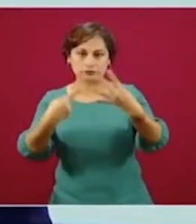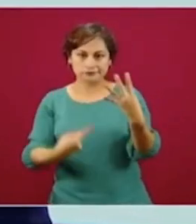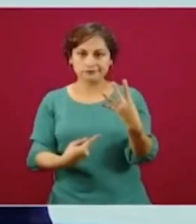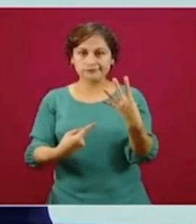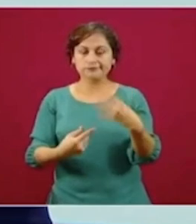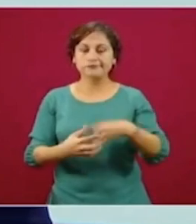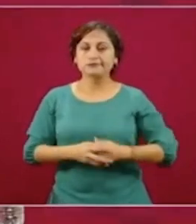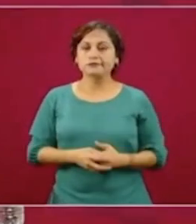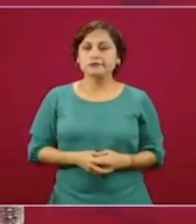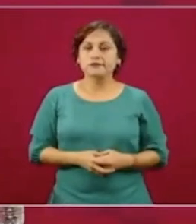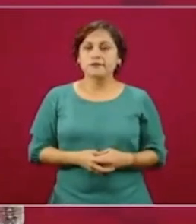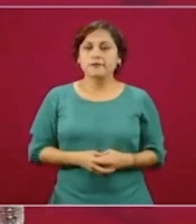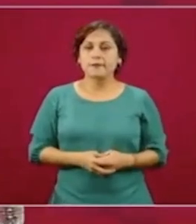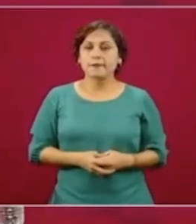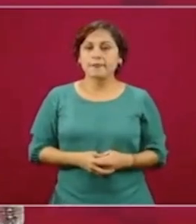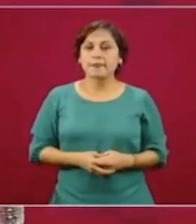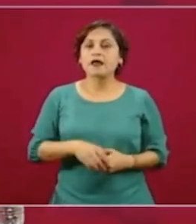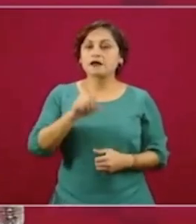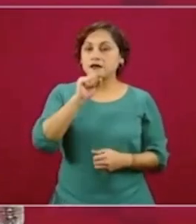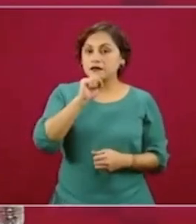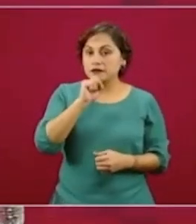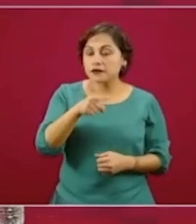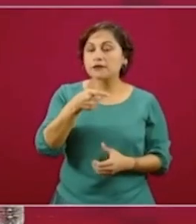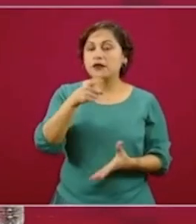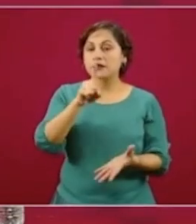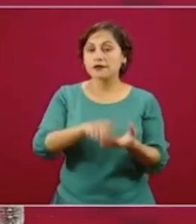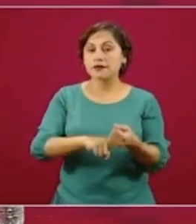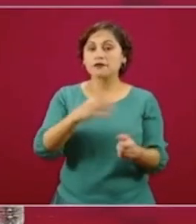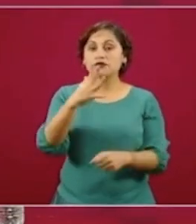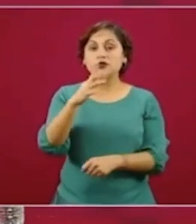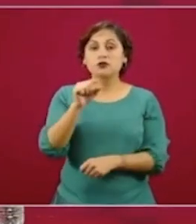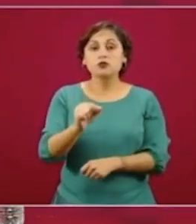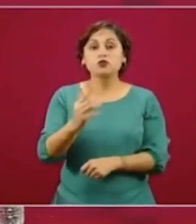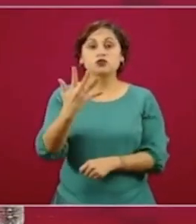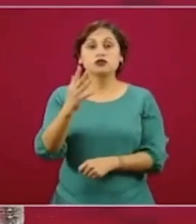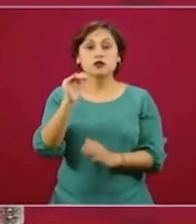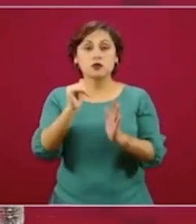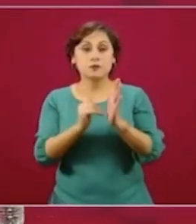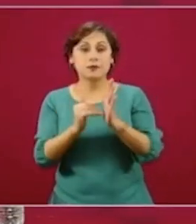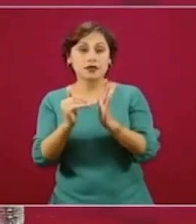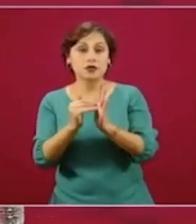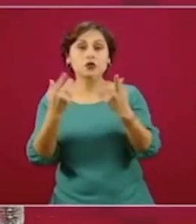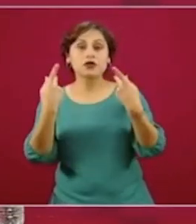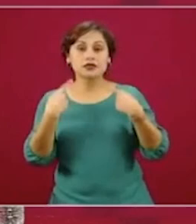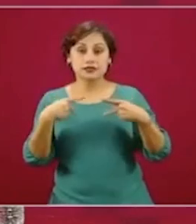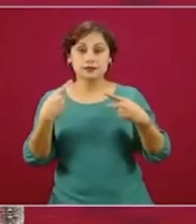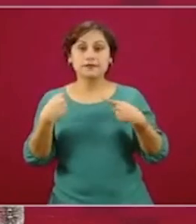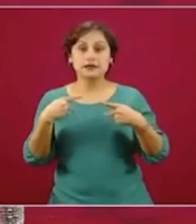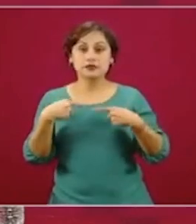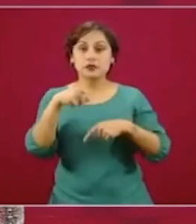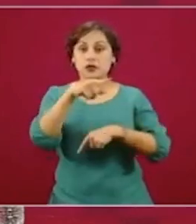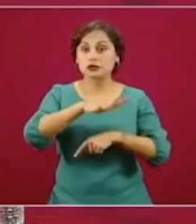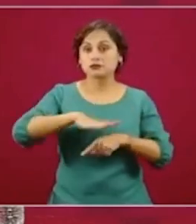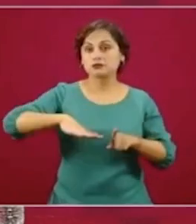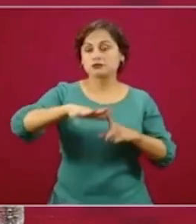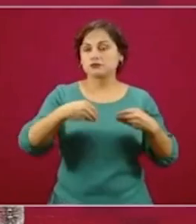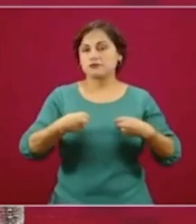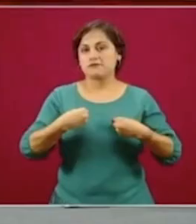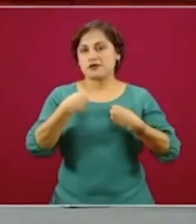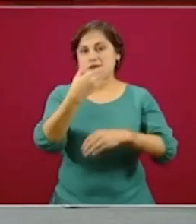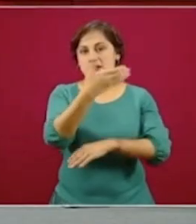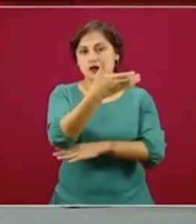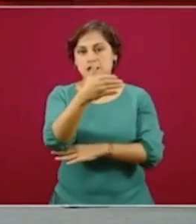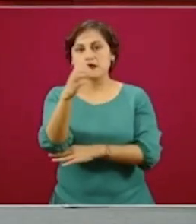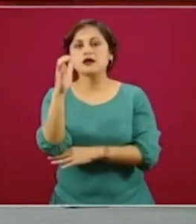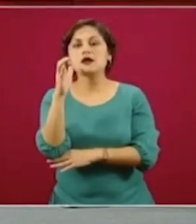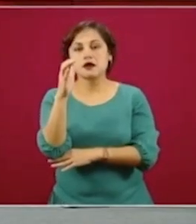se fortalece por 5.5 millones de personas que mayoritariamente son de población rural y que